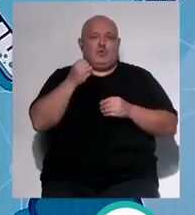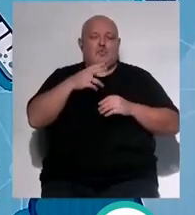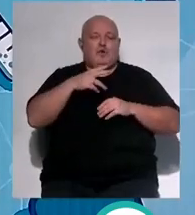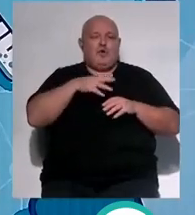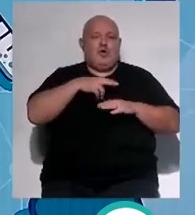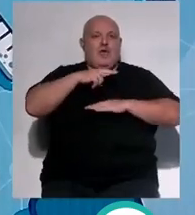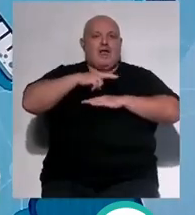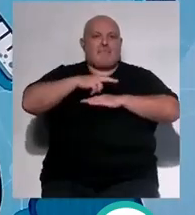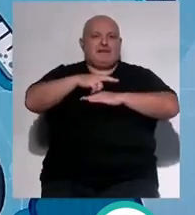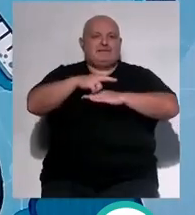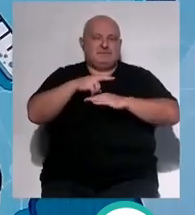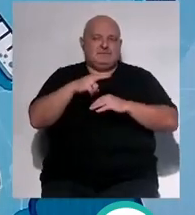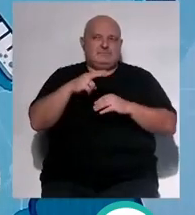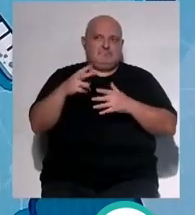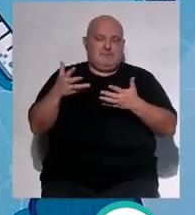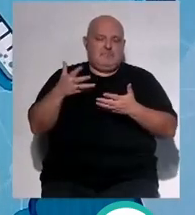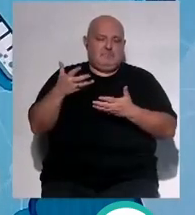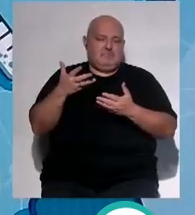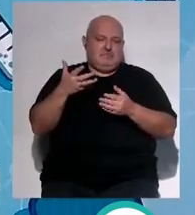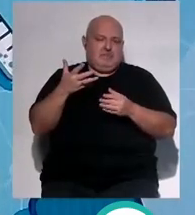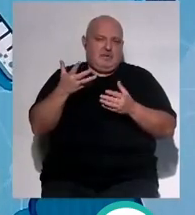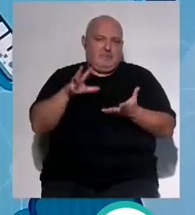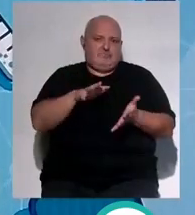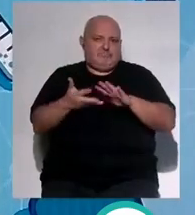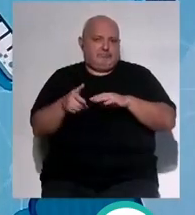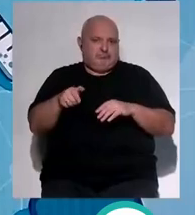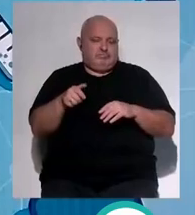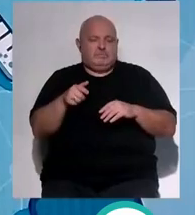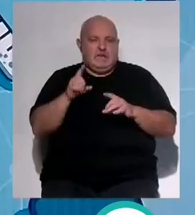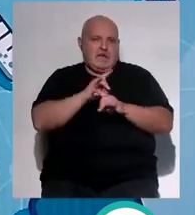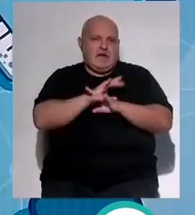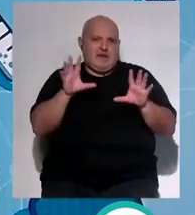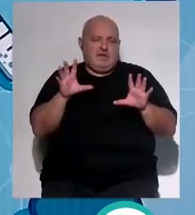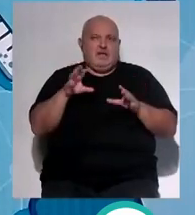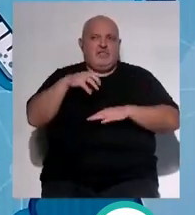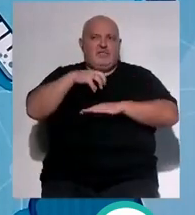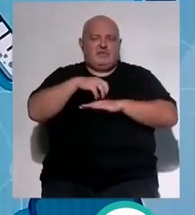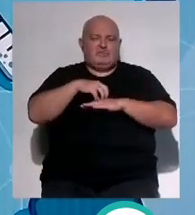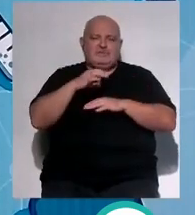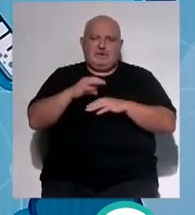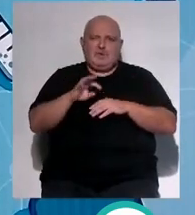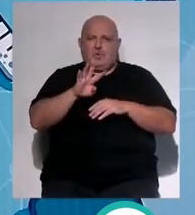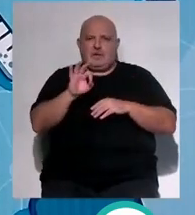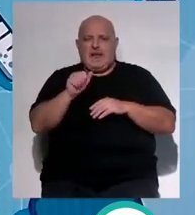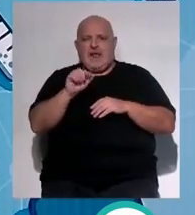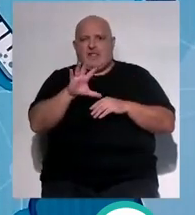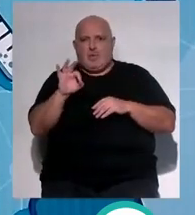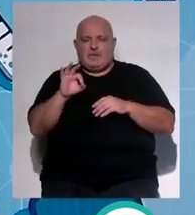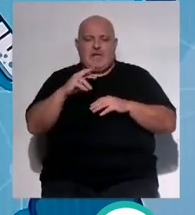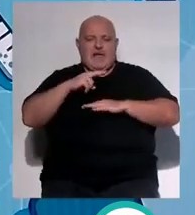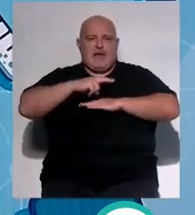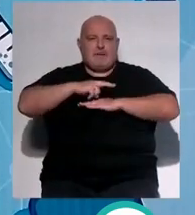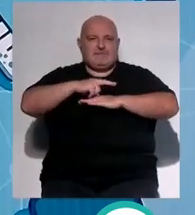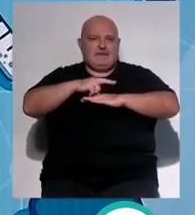camas que te está pidiendo el centro en base a la actividad quirúrgica que tienes con lo cual tenemos claro que el centro va a demandar 40 o 50 camas